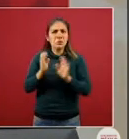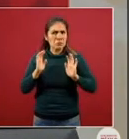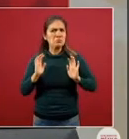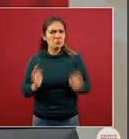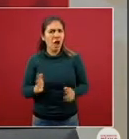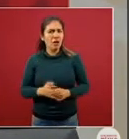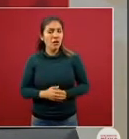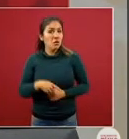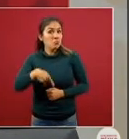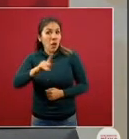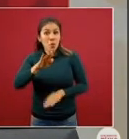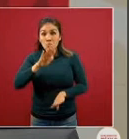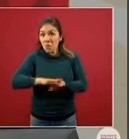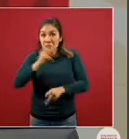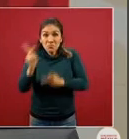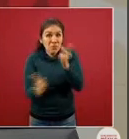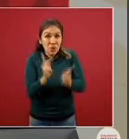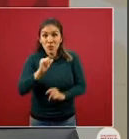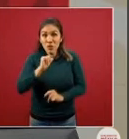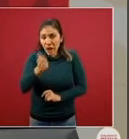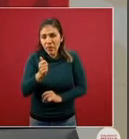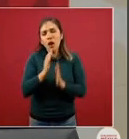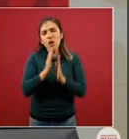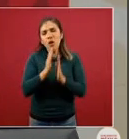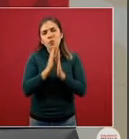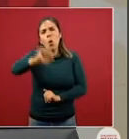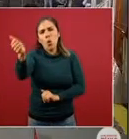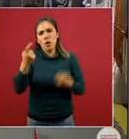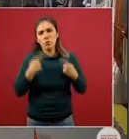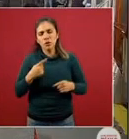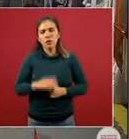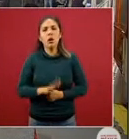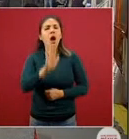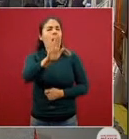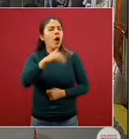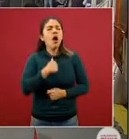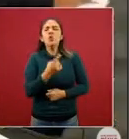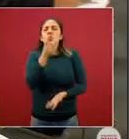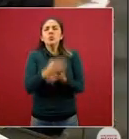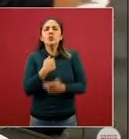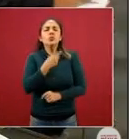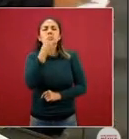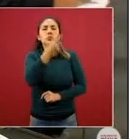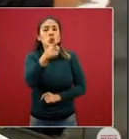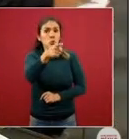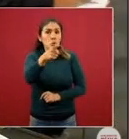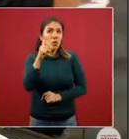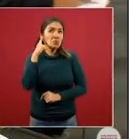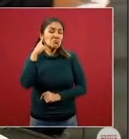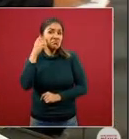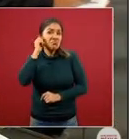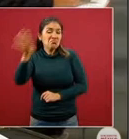o sea usted no tiene más preguntas de la oportunidad de las yo simplemente le diría o sea ni los ve ni los oye